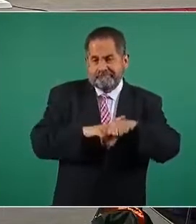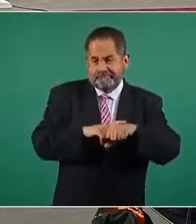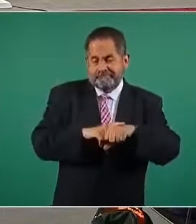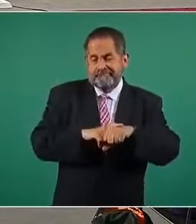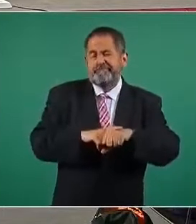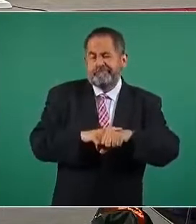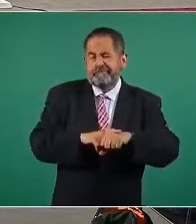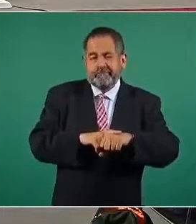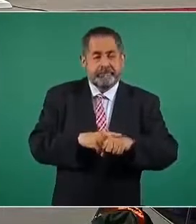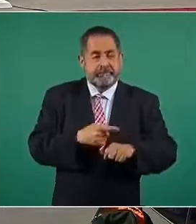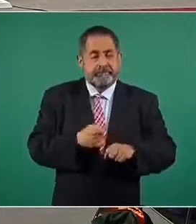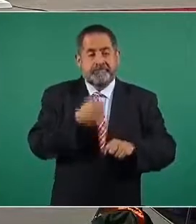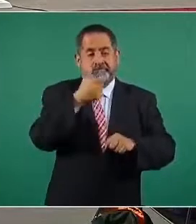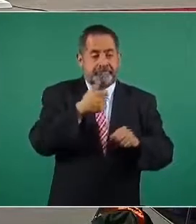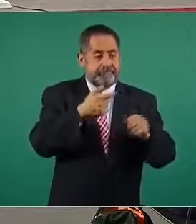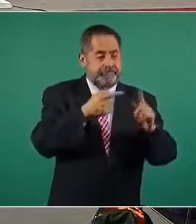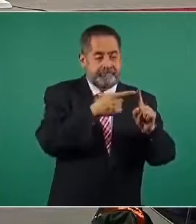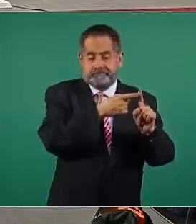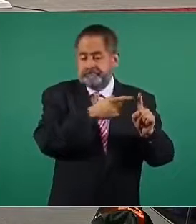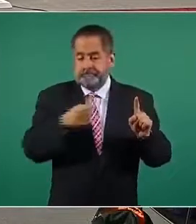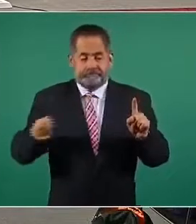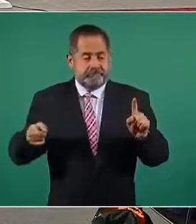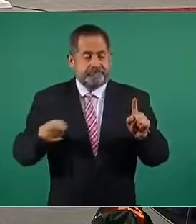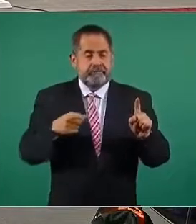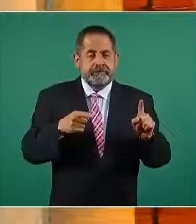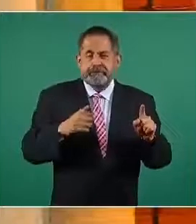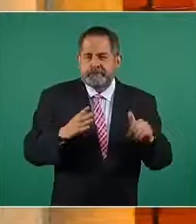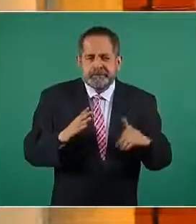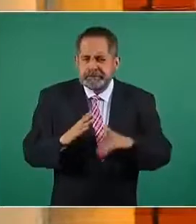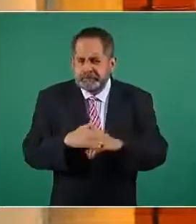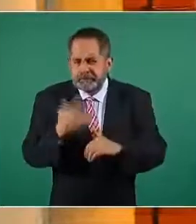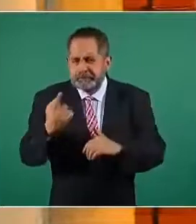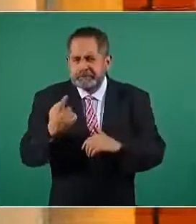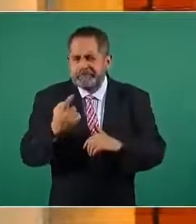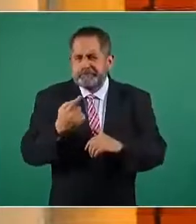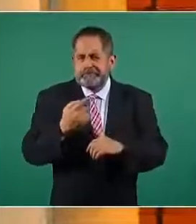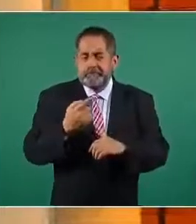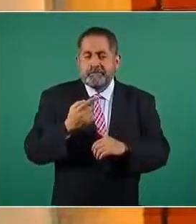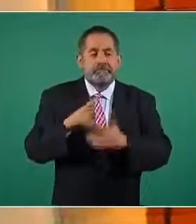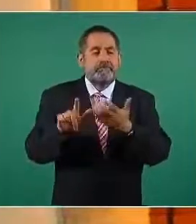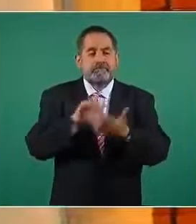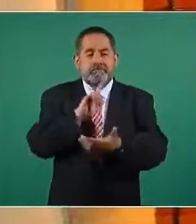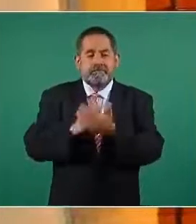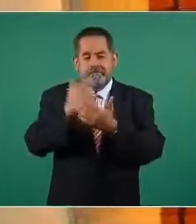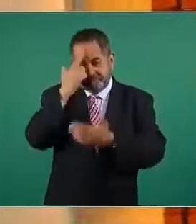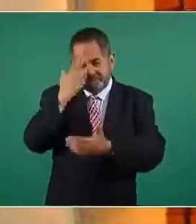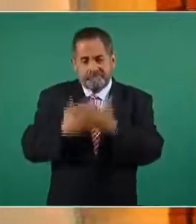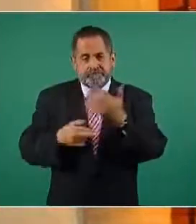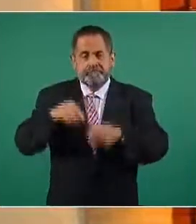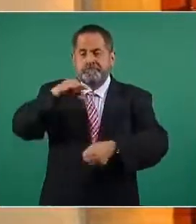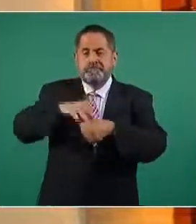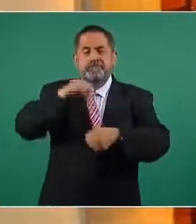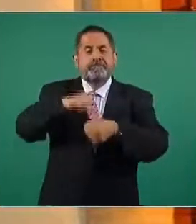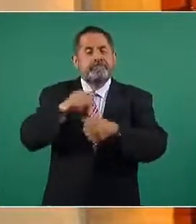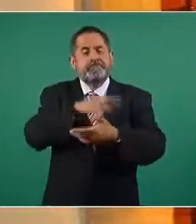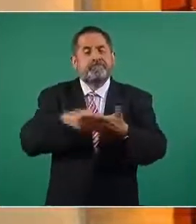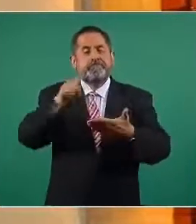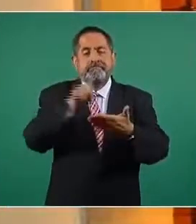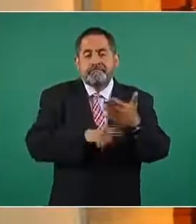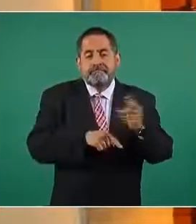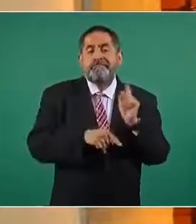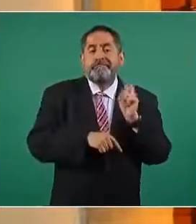primer semestre de 2020, debido al incremento en los delitos electorales que precisamente